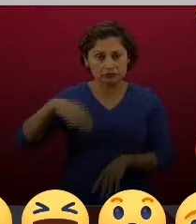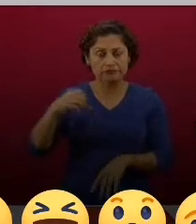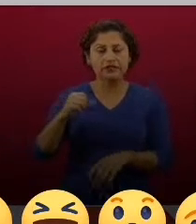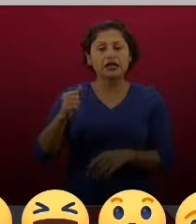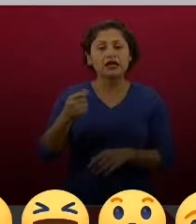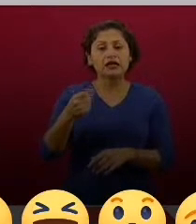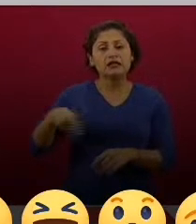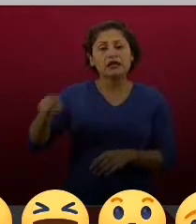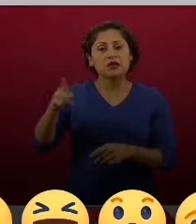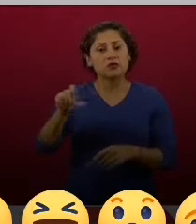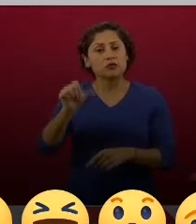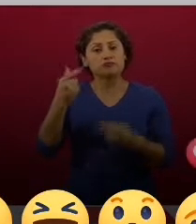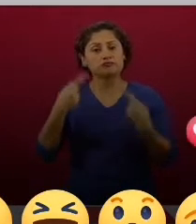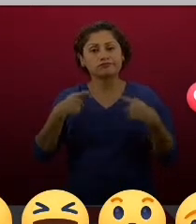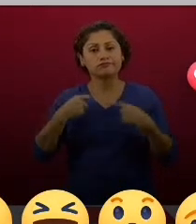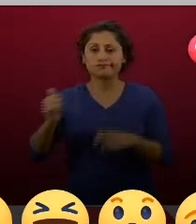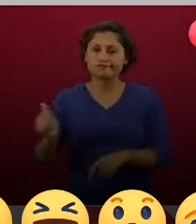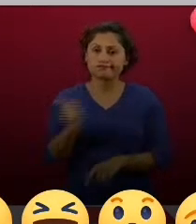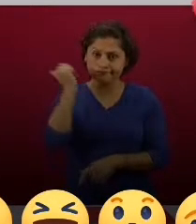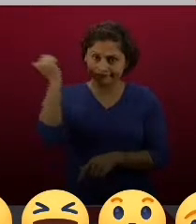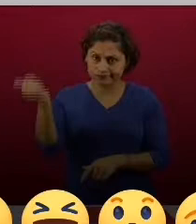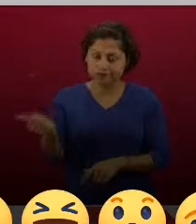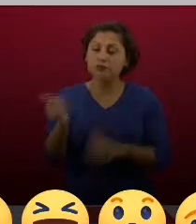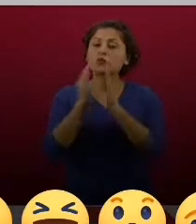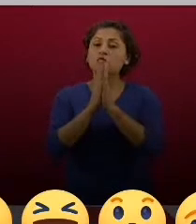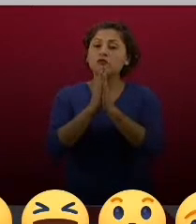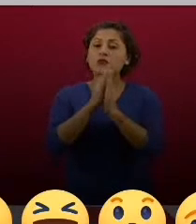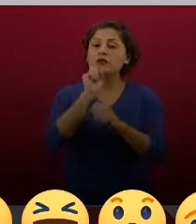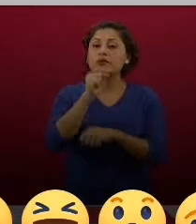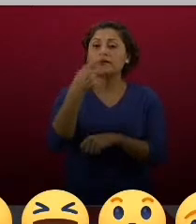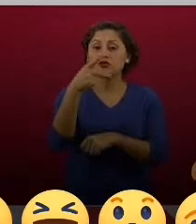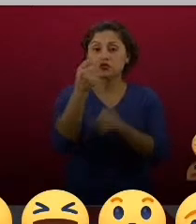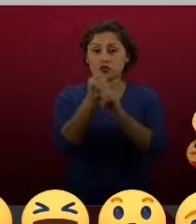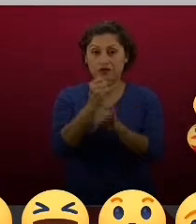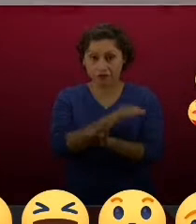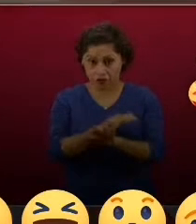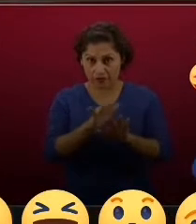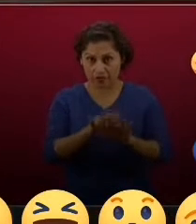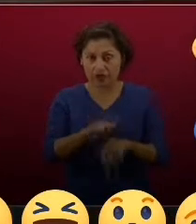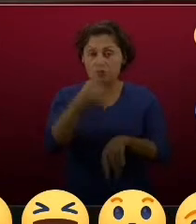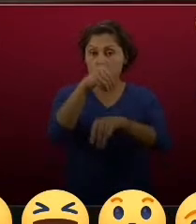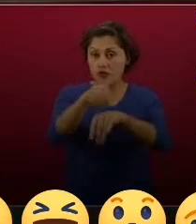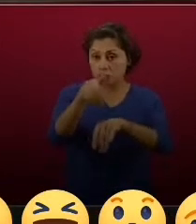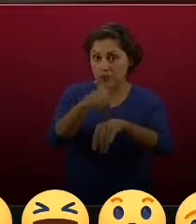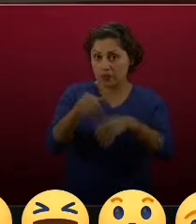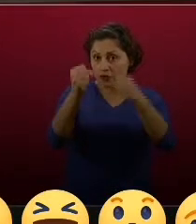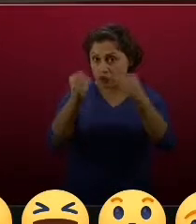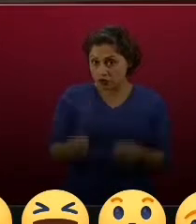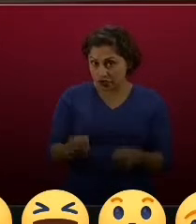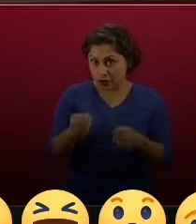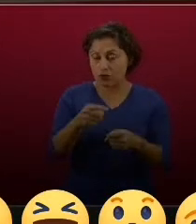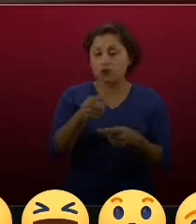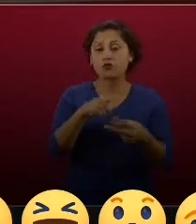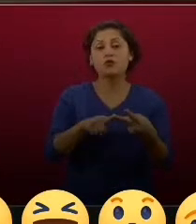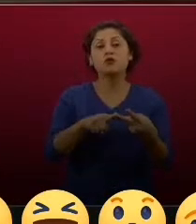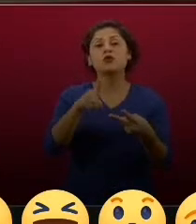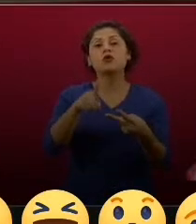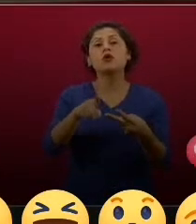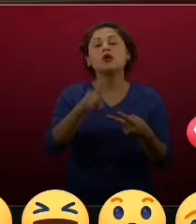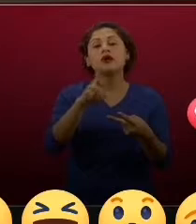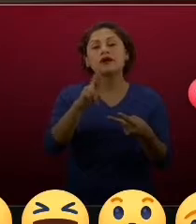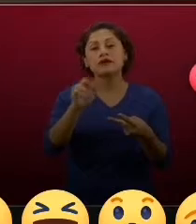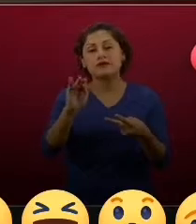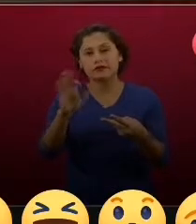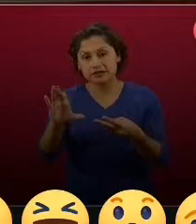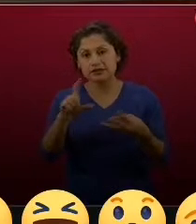la gente que sea consciente de sus datos personales, el número de seguridad social, el número de crédito, el RFC, el